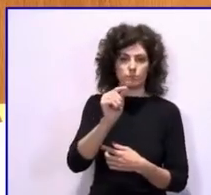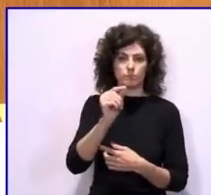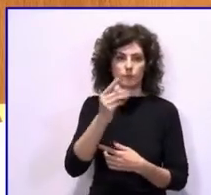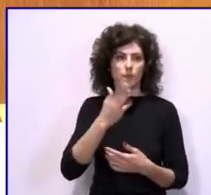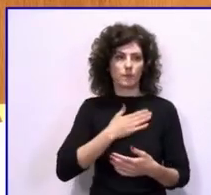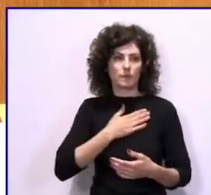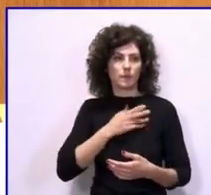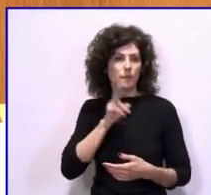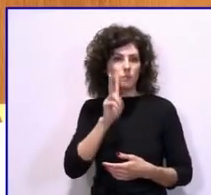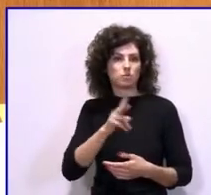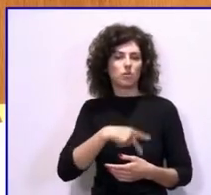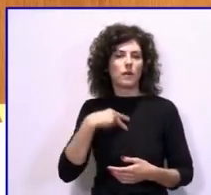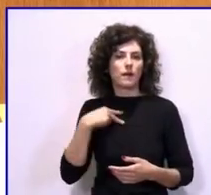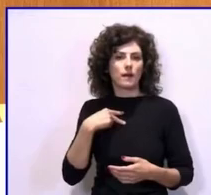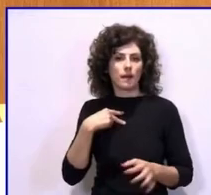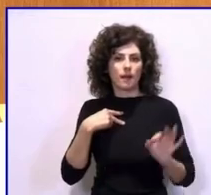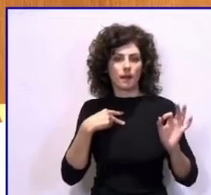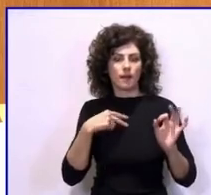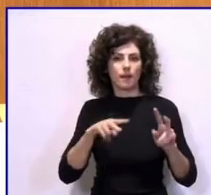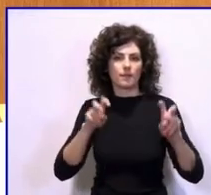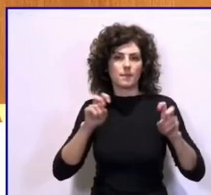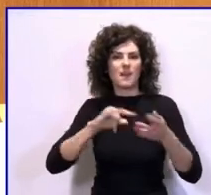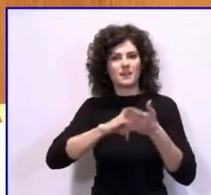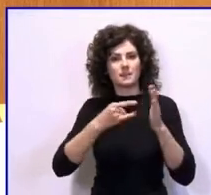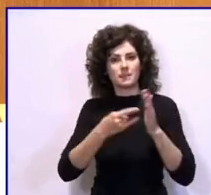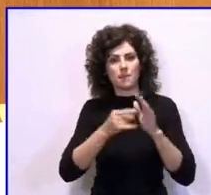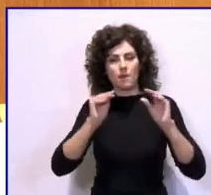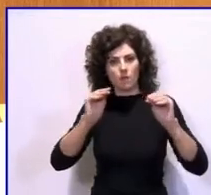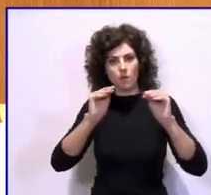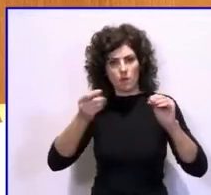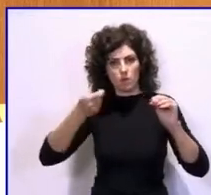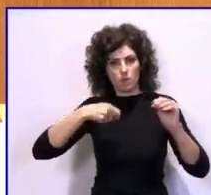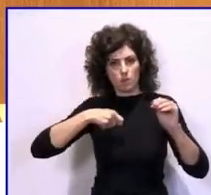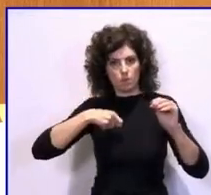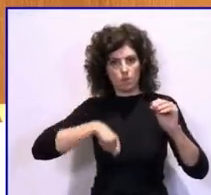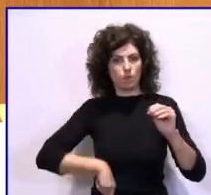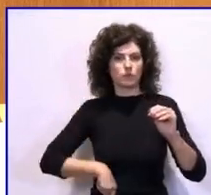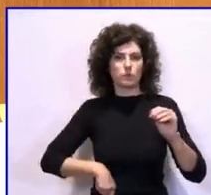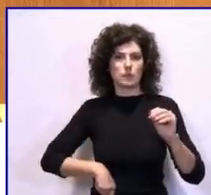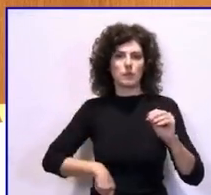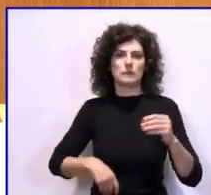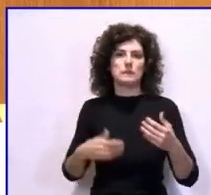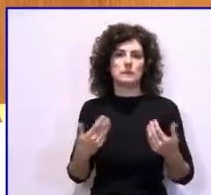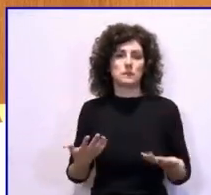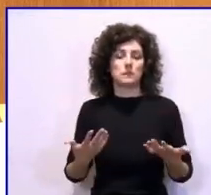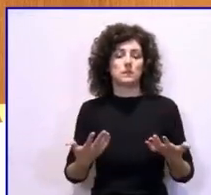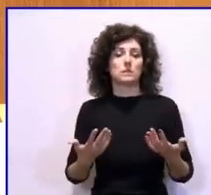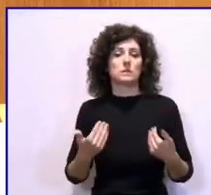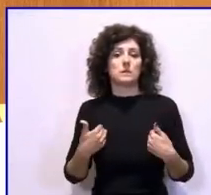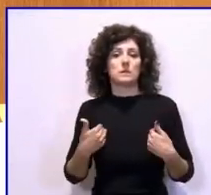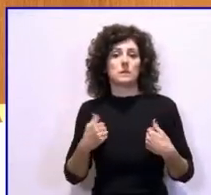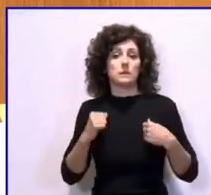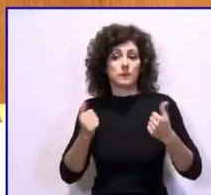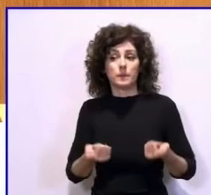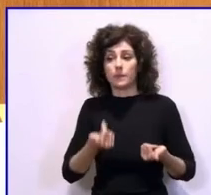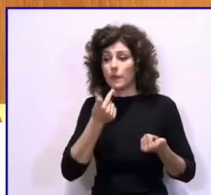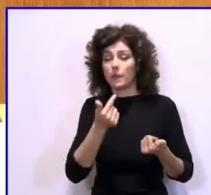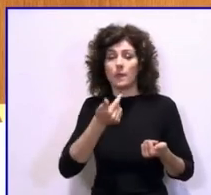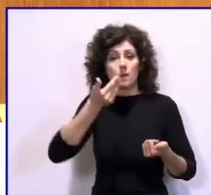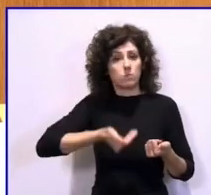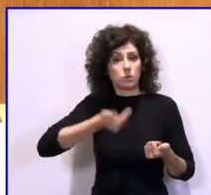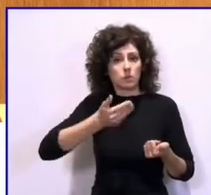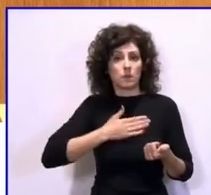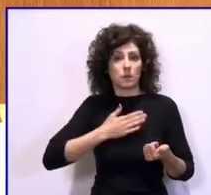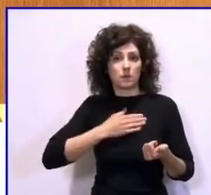visión general sobre el sistema de formación profesional. Partíamos de la importancia que a nuestro juicio